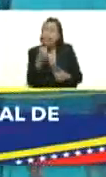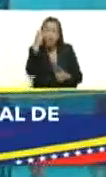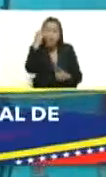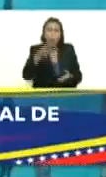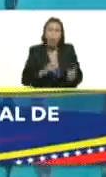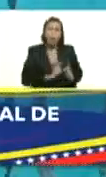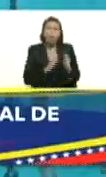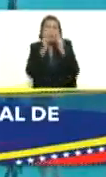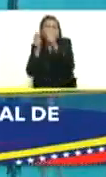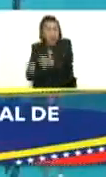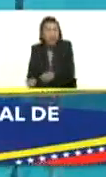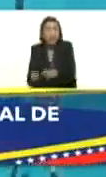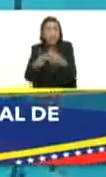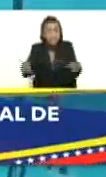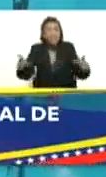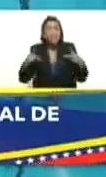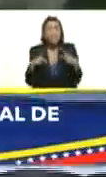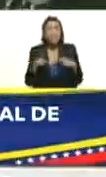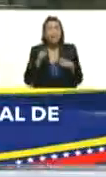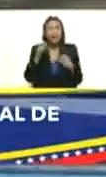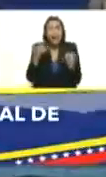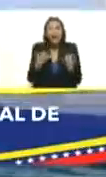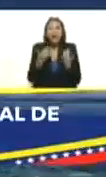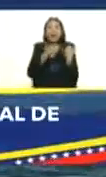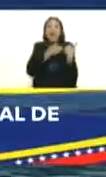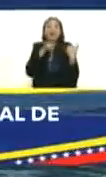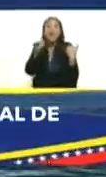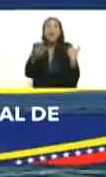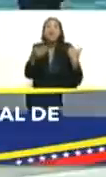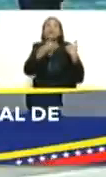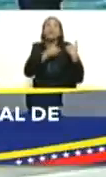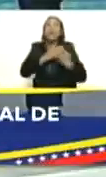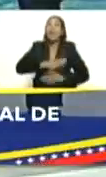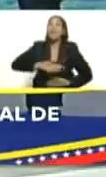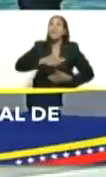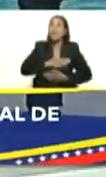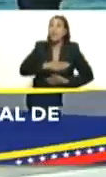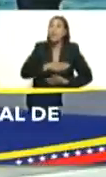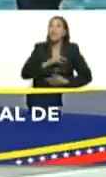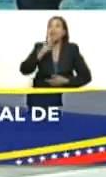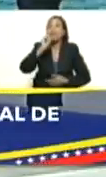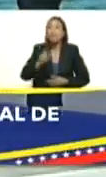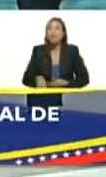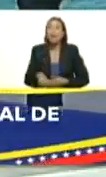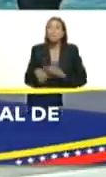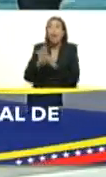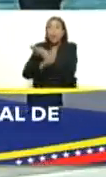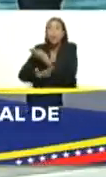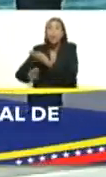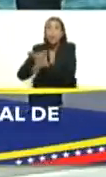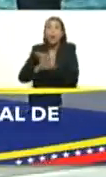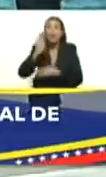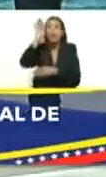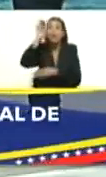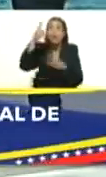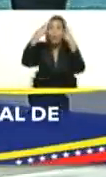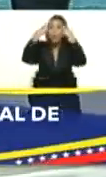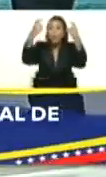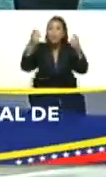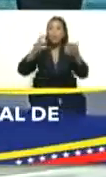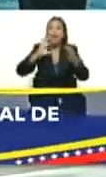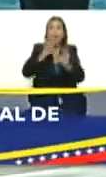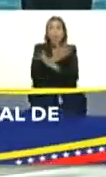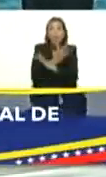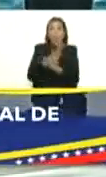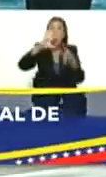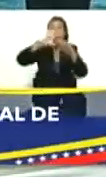entregando a ellos estas piscinas ahora son de ellos para que la disfruten para que puedan entrenar para que puedan formarse y bueno vayan a los juegos